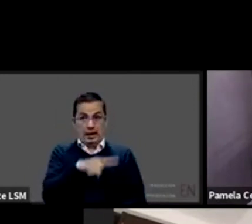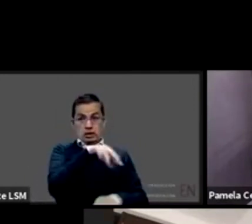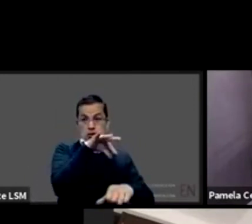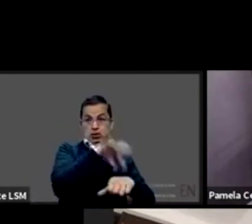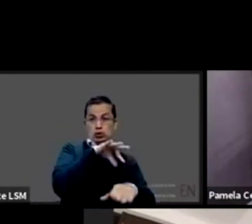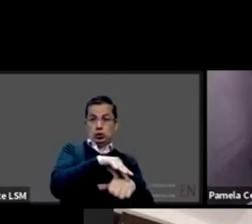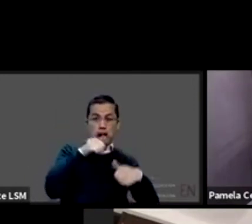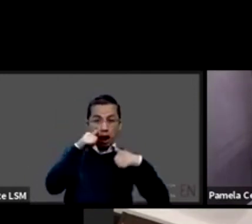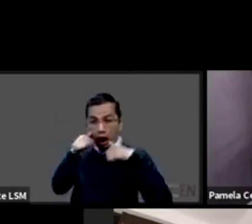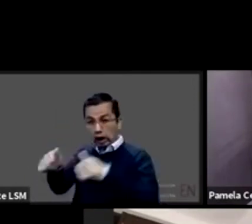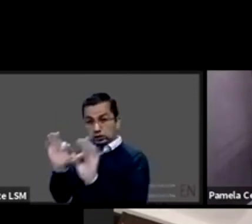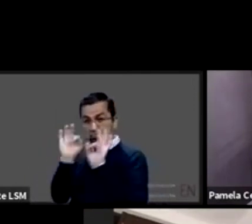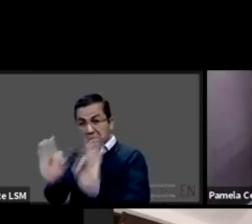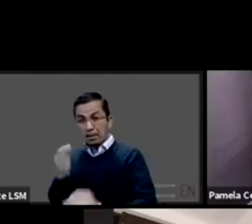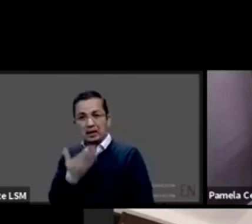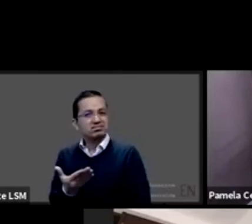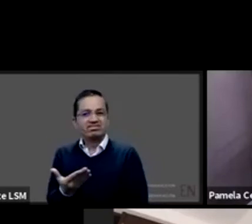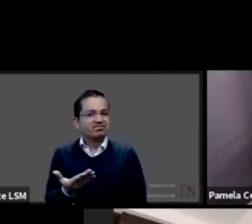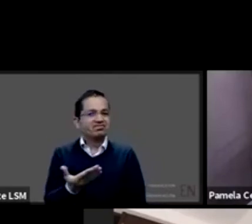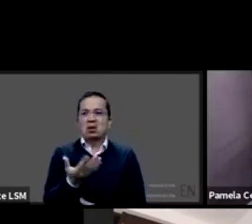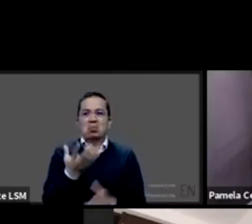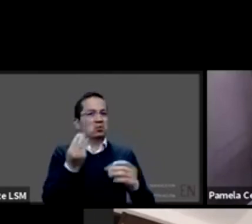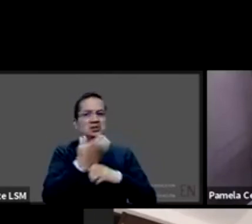es la atención a las personas con discapacidad,